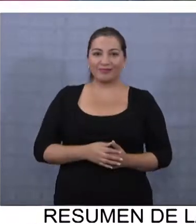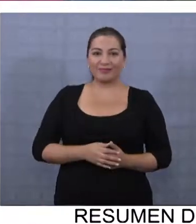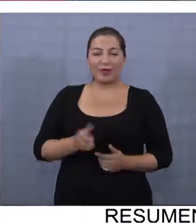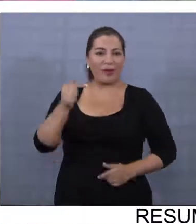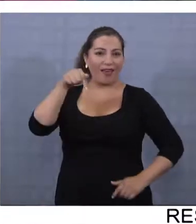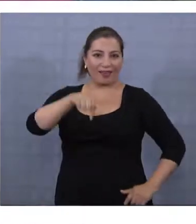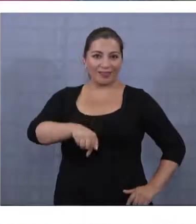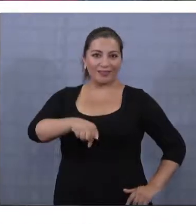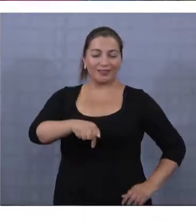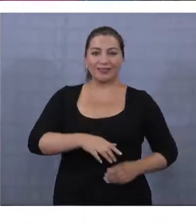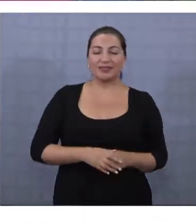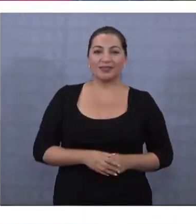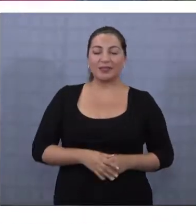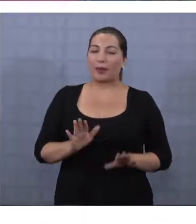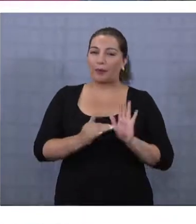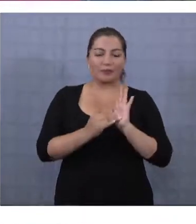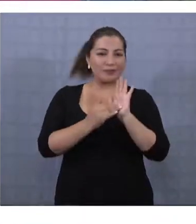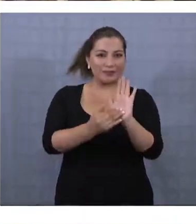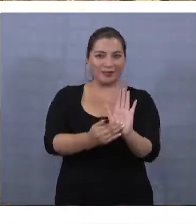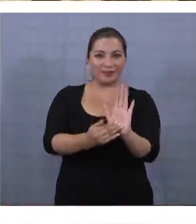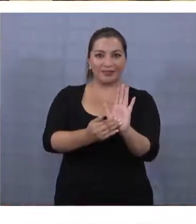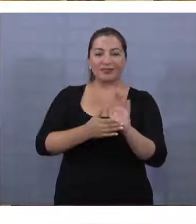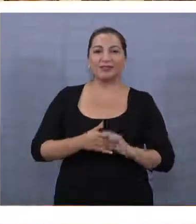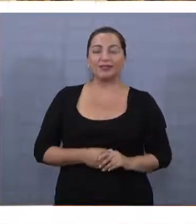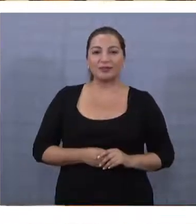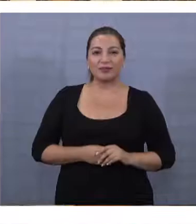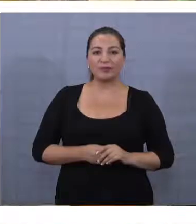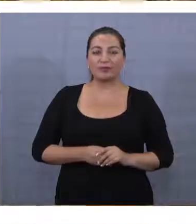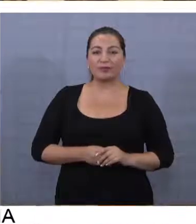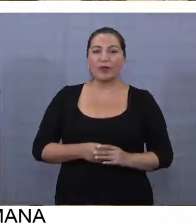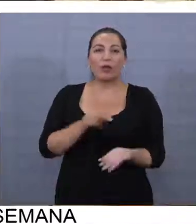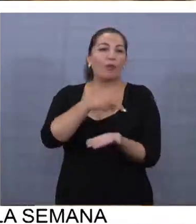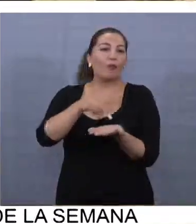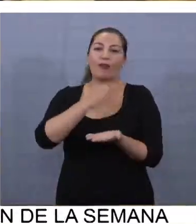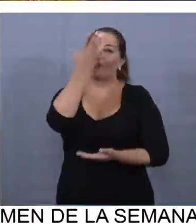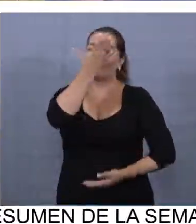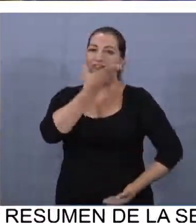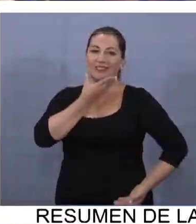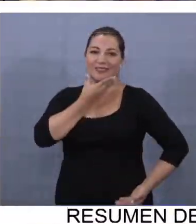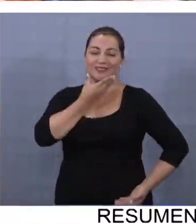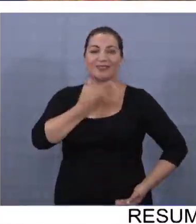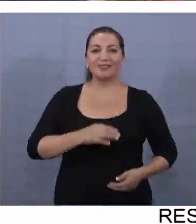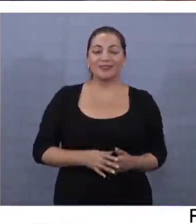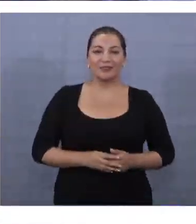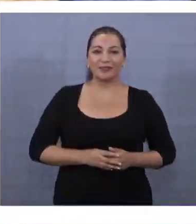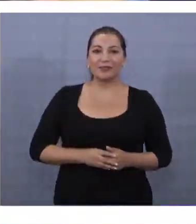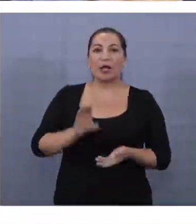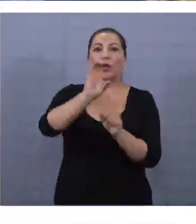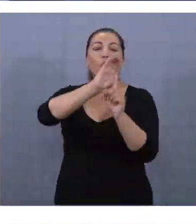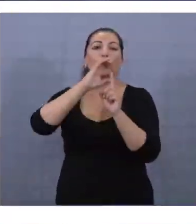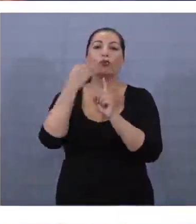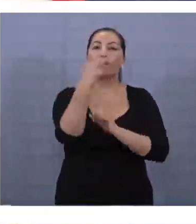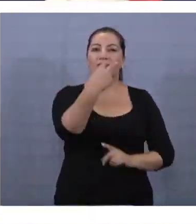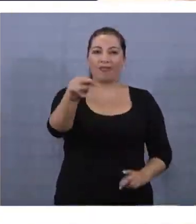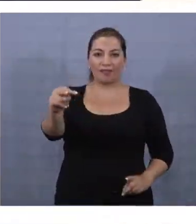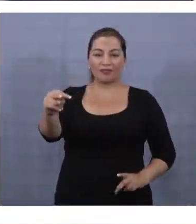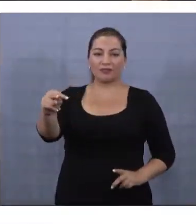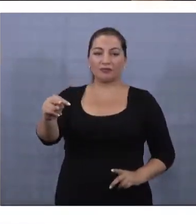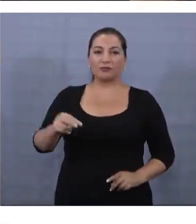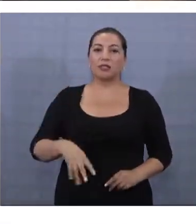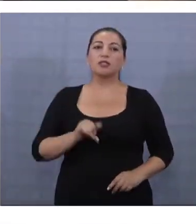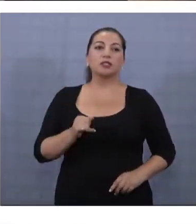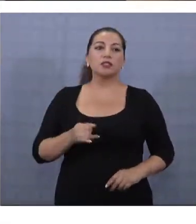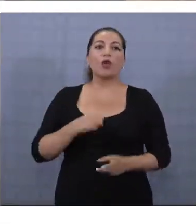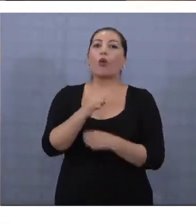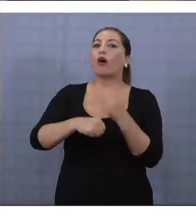están acá presentan unos bailes muy lindos, la cultura de ellos. Sí,